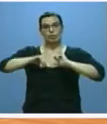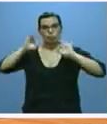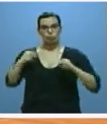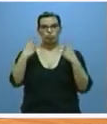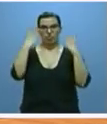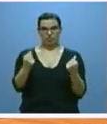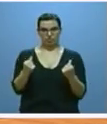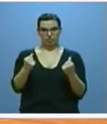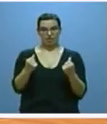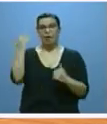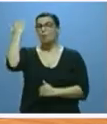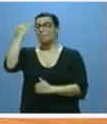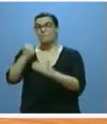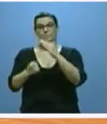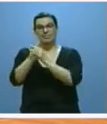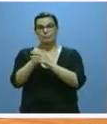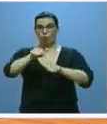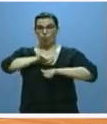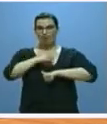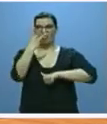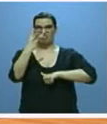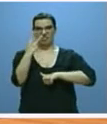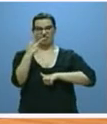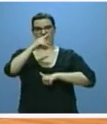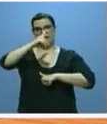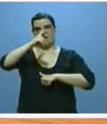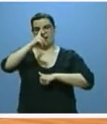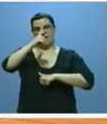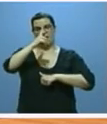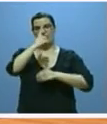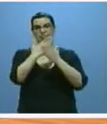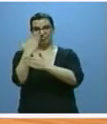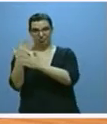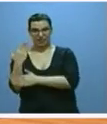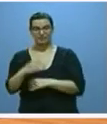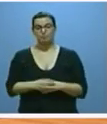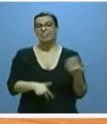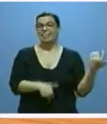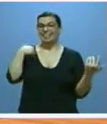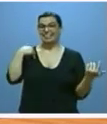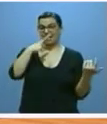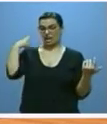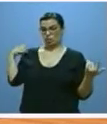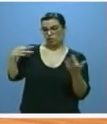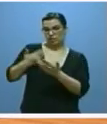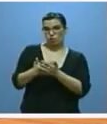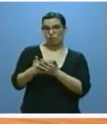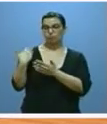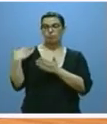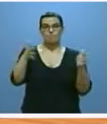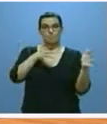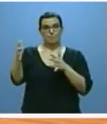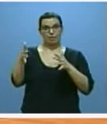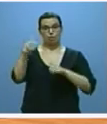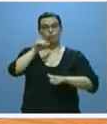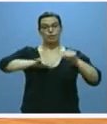supere los 30 días. Con carácter global en el último año se había reducido en marzo la lista de espera